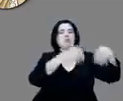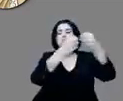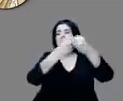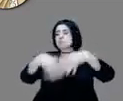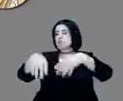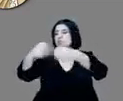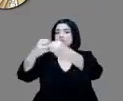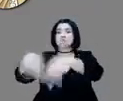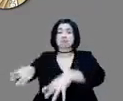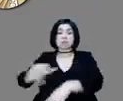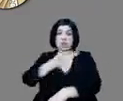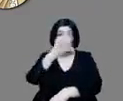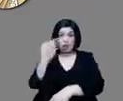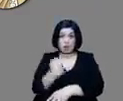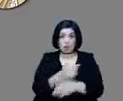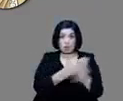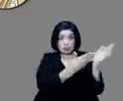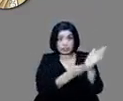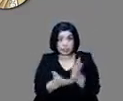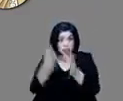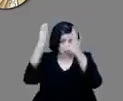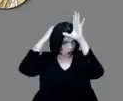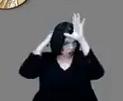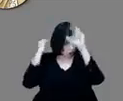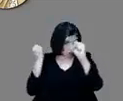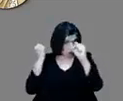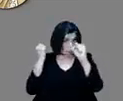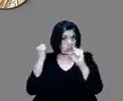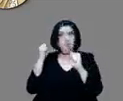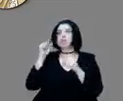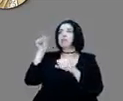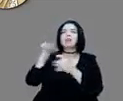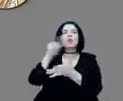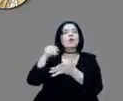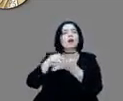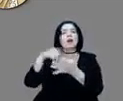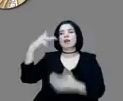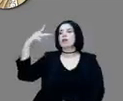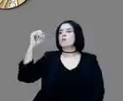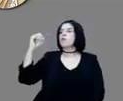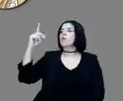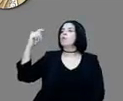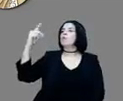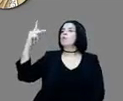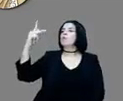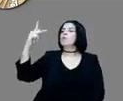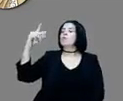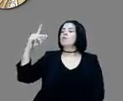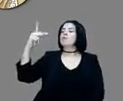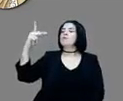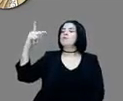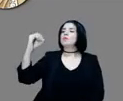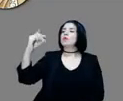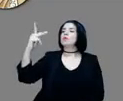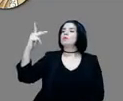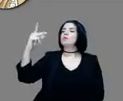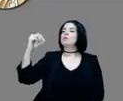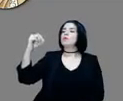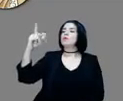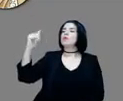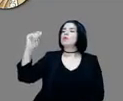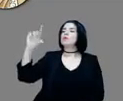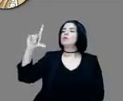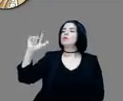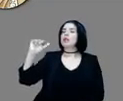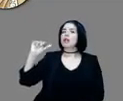Cortés llega hasta por el rumbo de Popotla, ¿verdad? Y ahí también se ha creado una